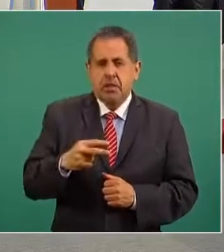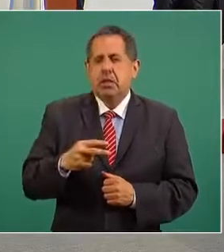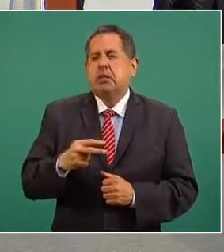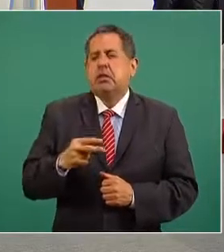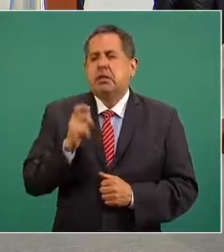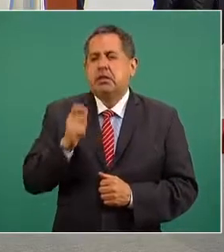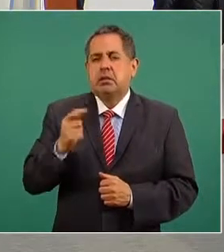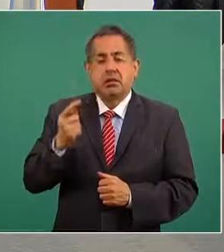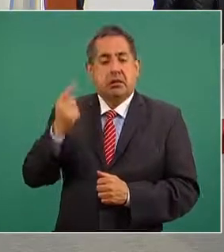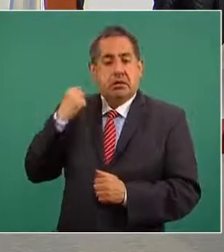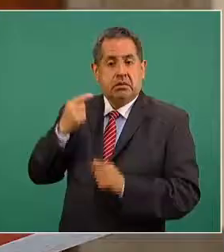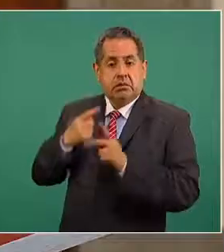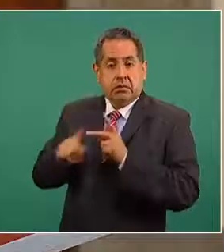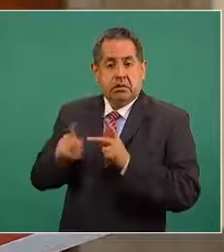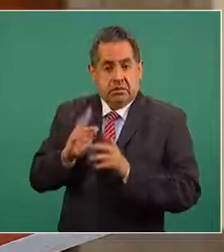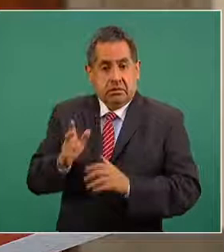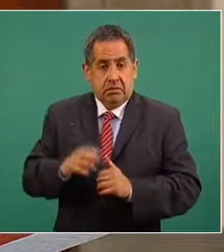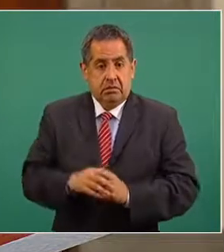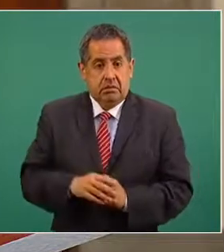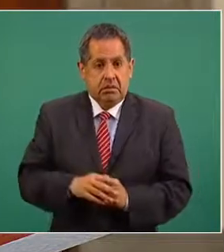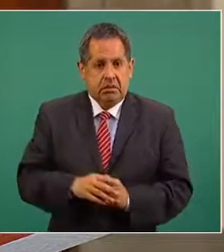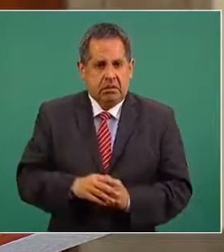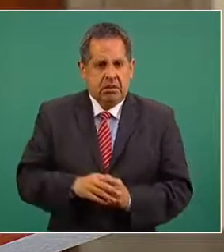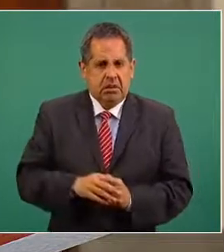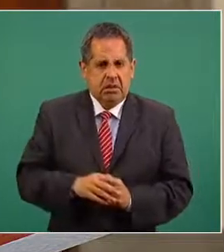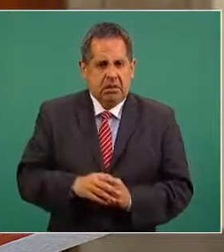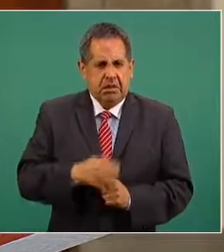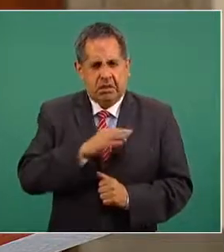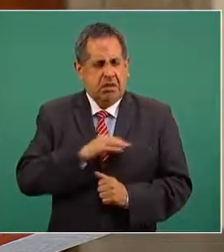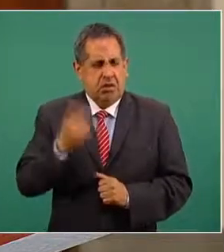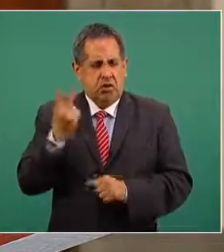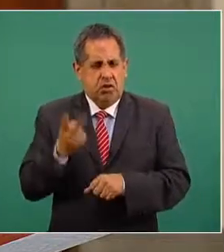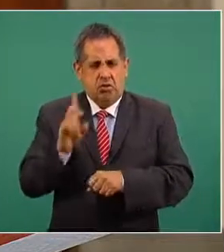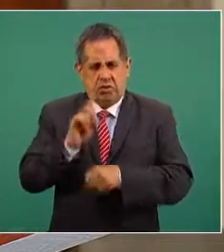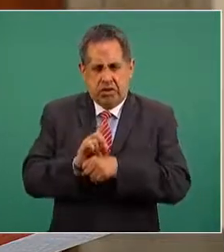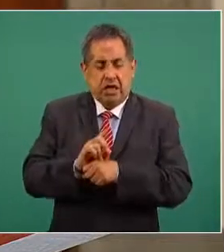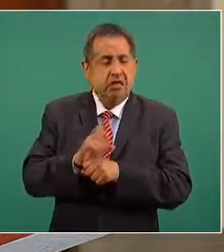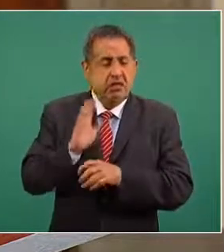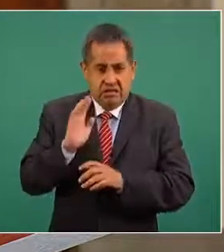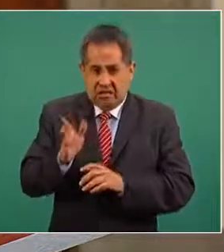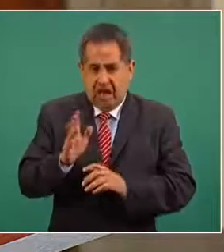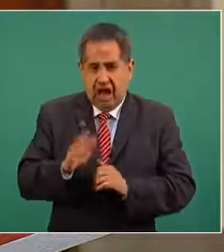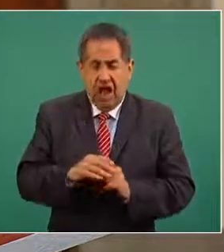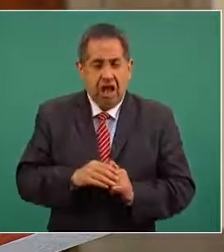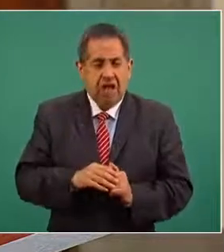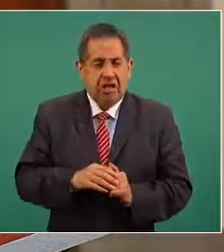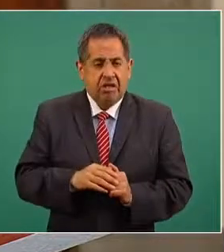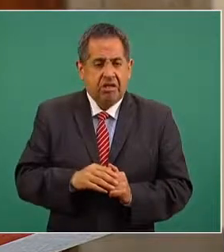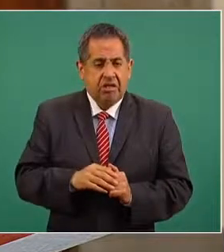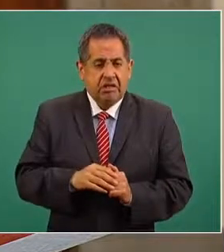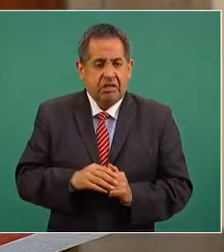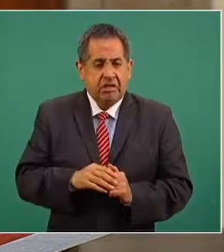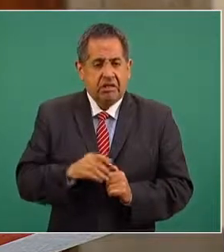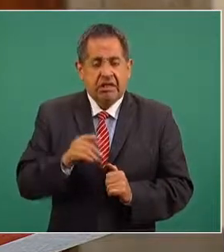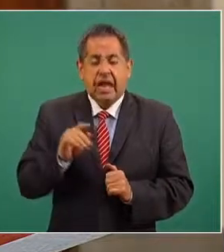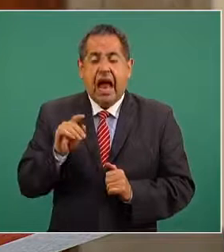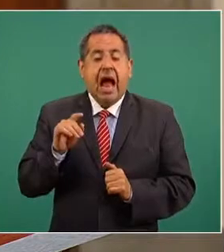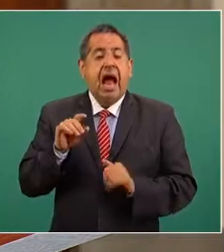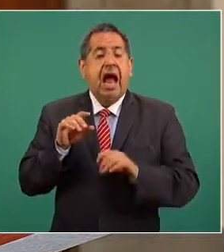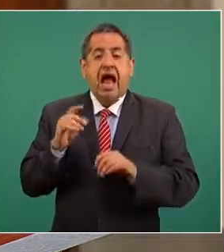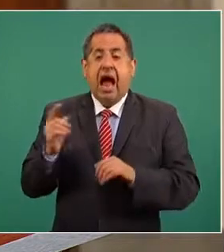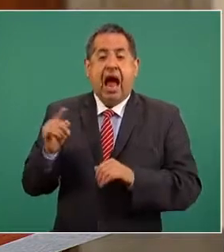el inicio pero durante dos días nos alcanzó Argentina